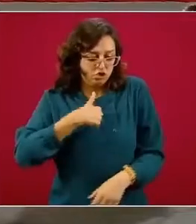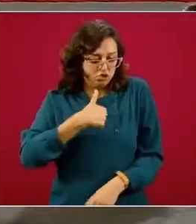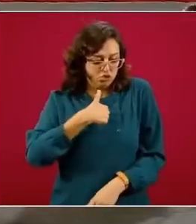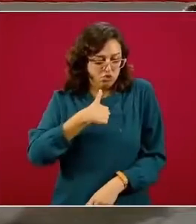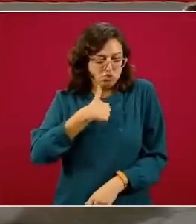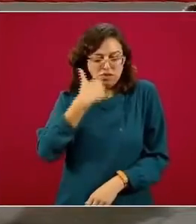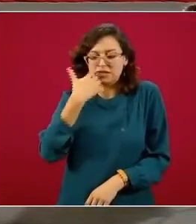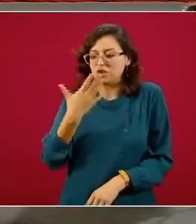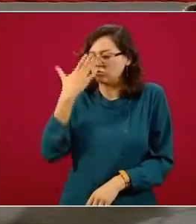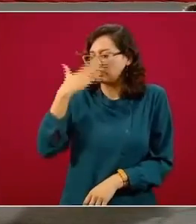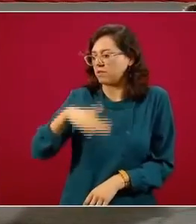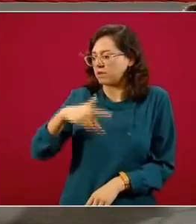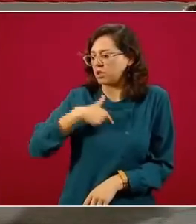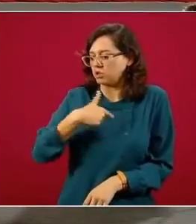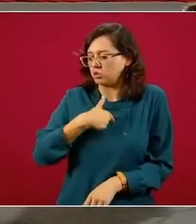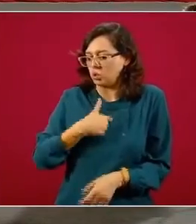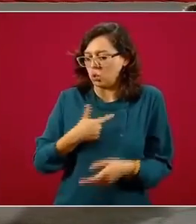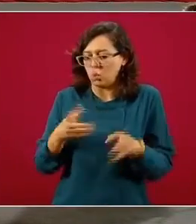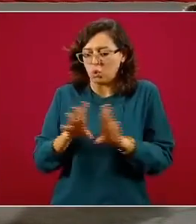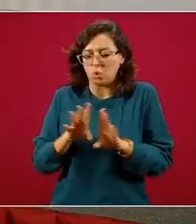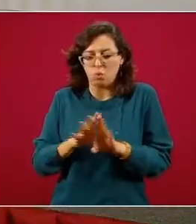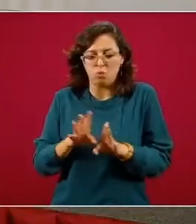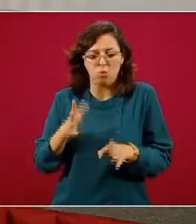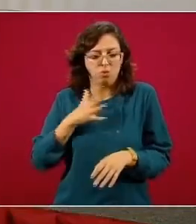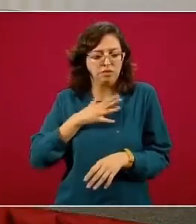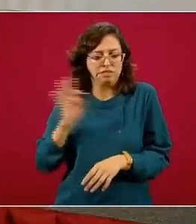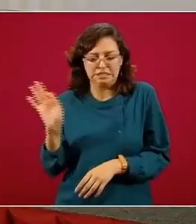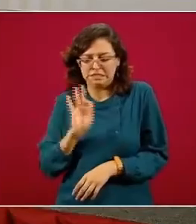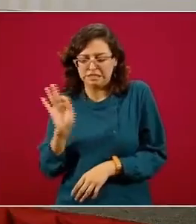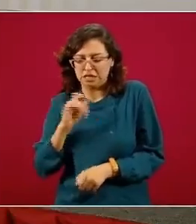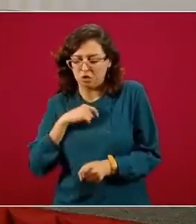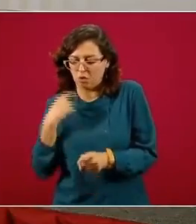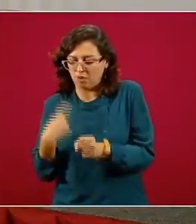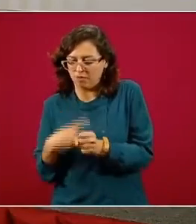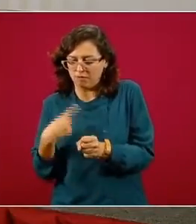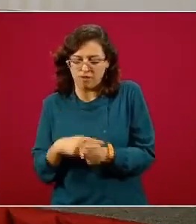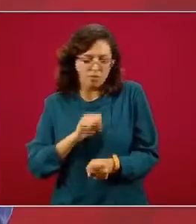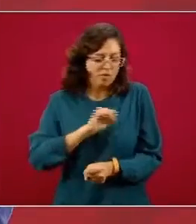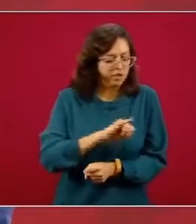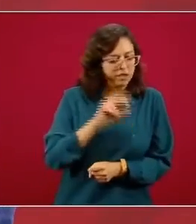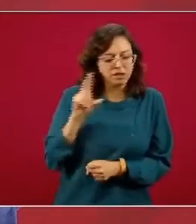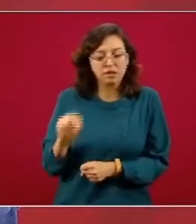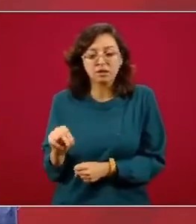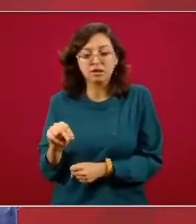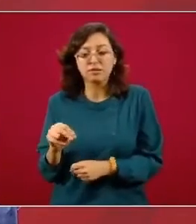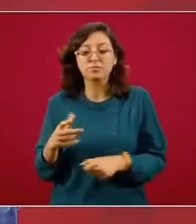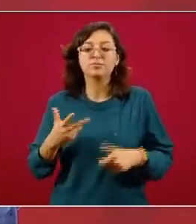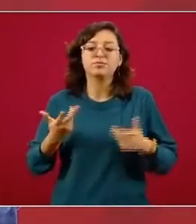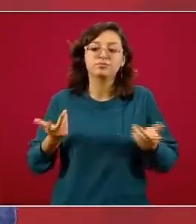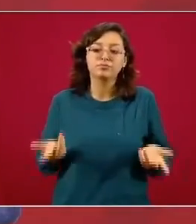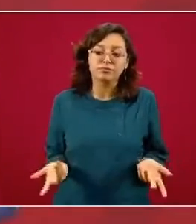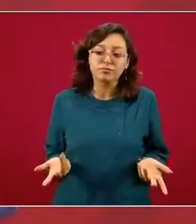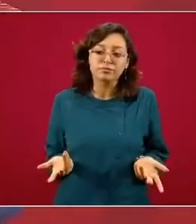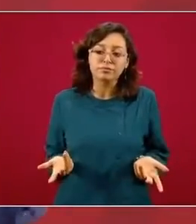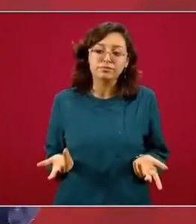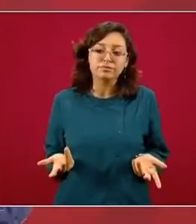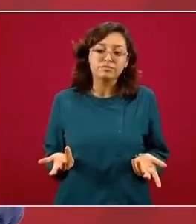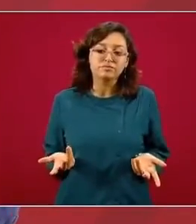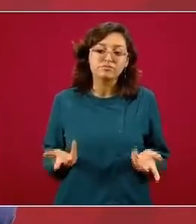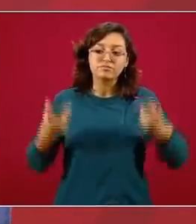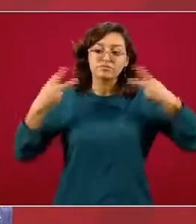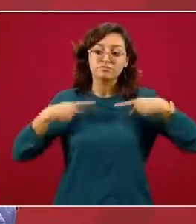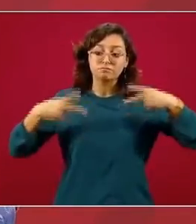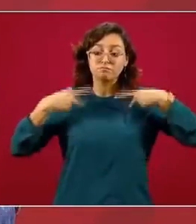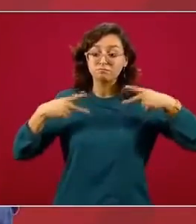resultado su condición de historia de haber sido enfermo de COVID o no entonces entre más